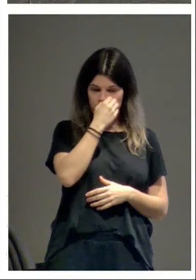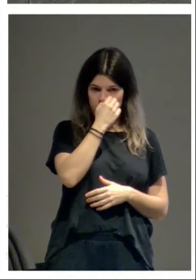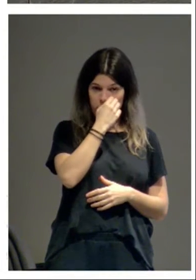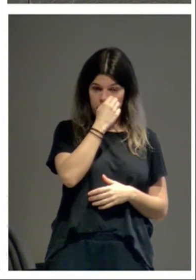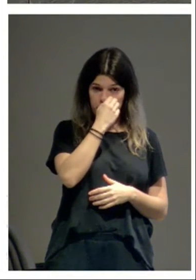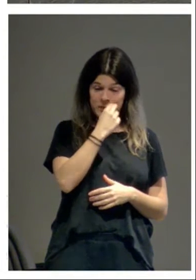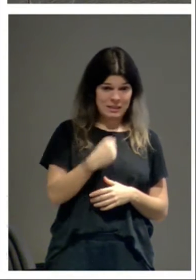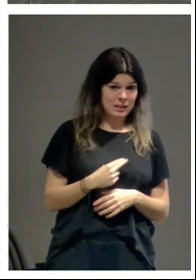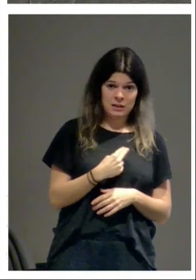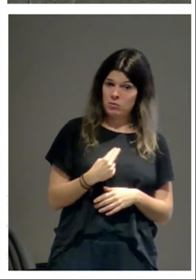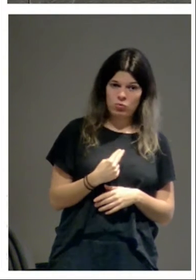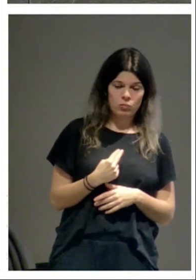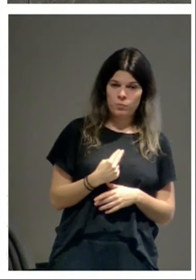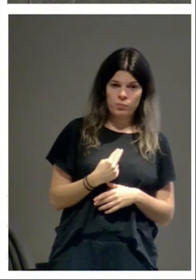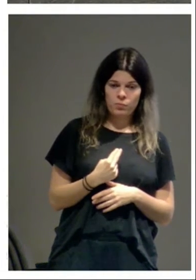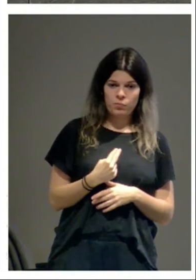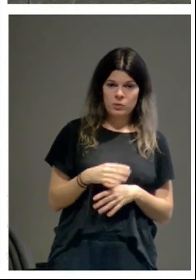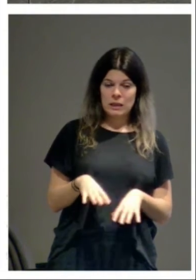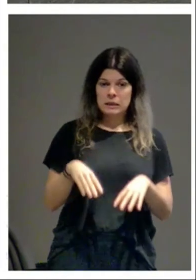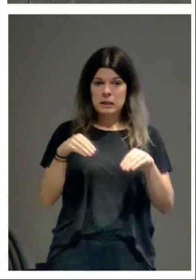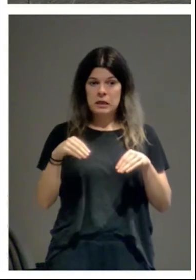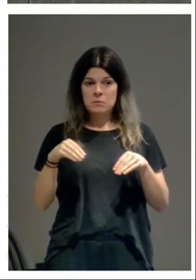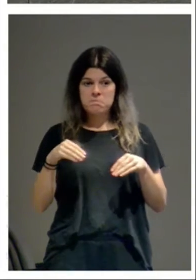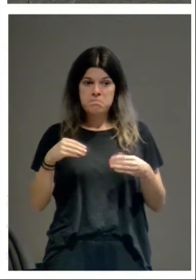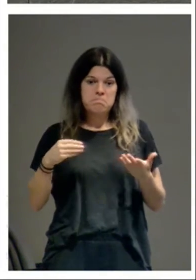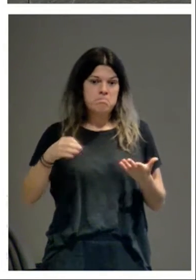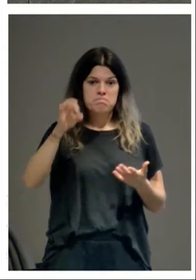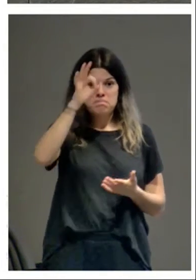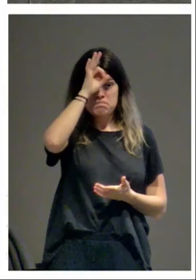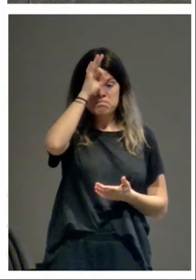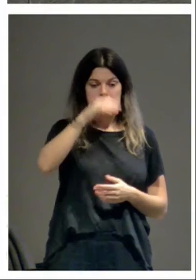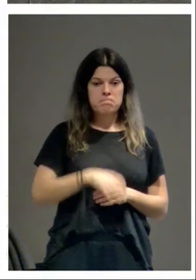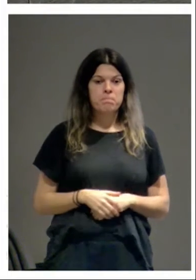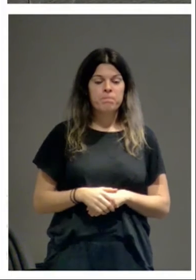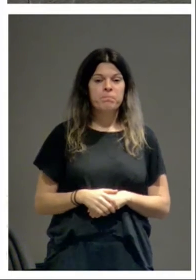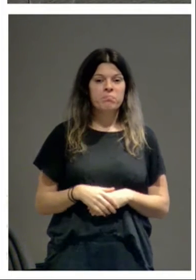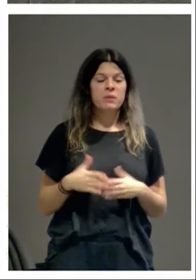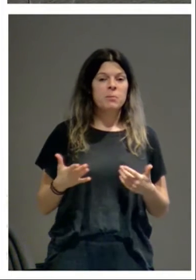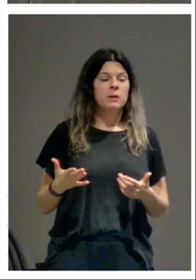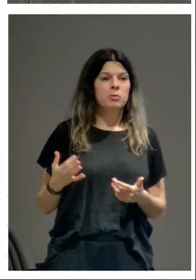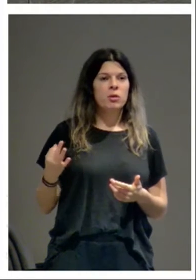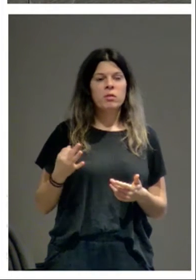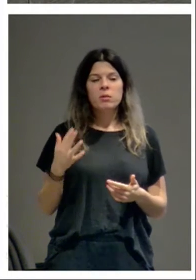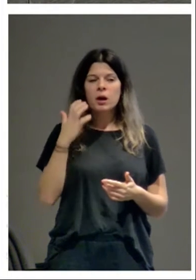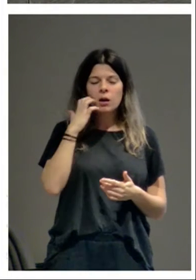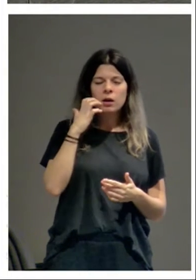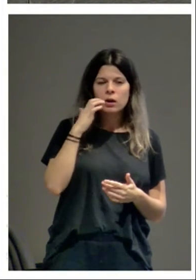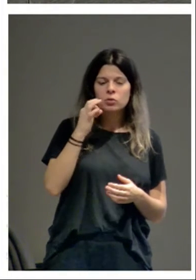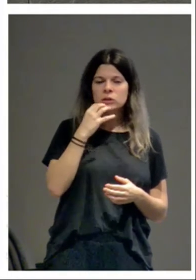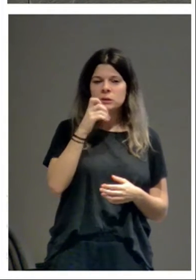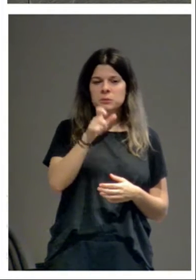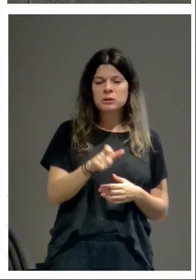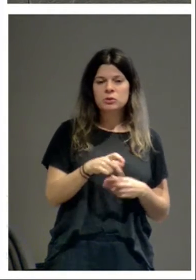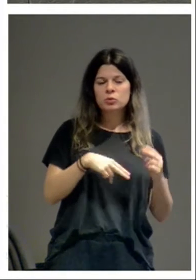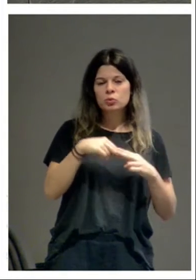Santiago o no? ¿De la Catedral? Nunca lo podremos saber. Pero nos tiene que extrañar que quien construye